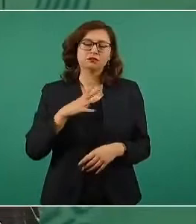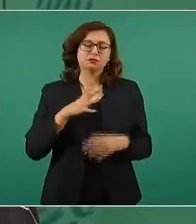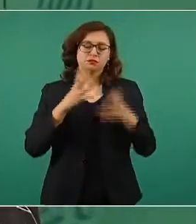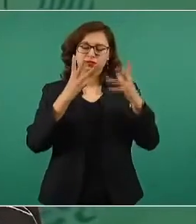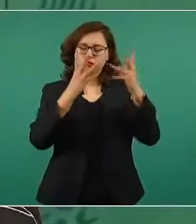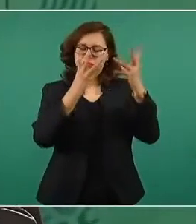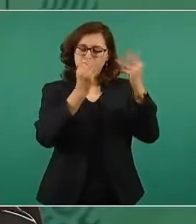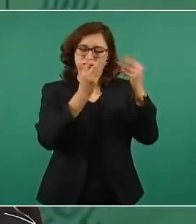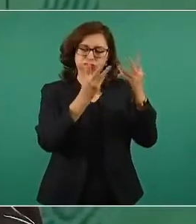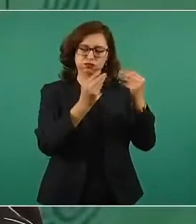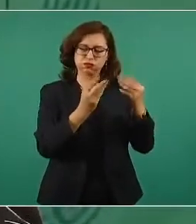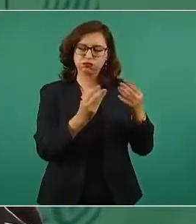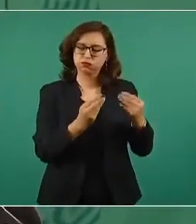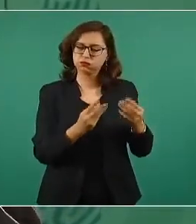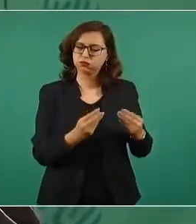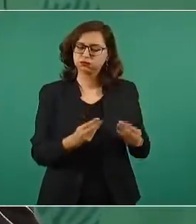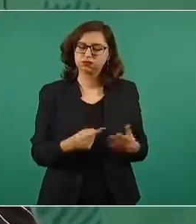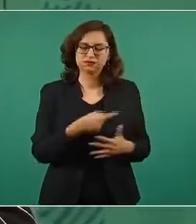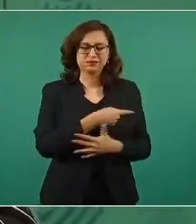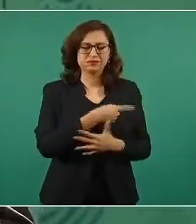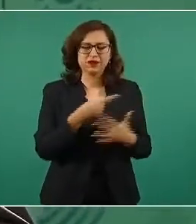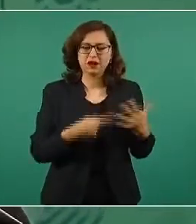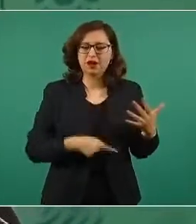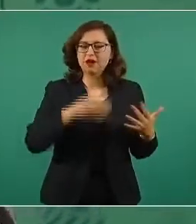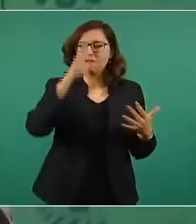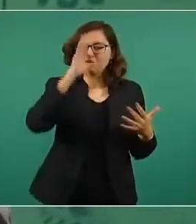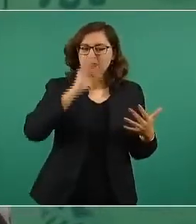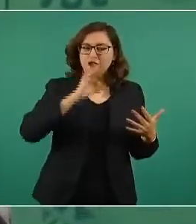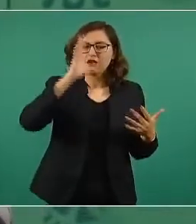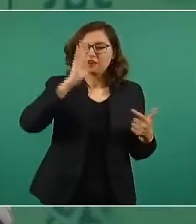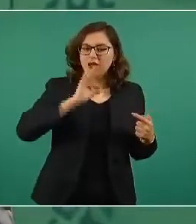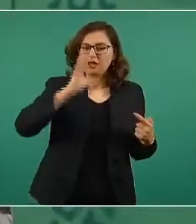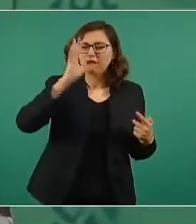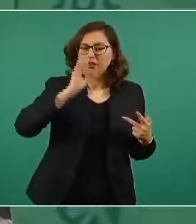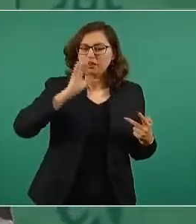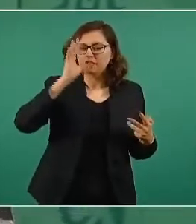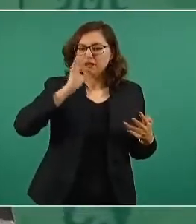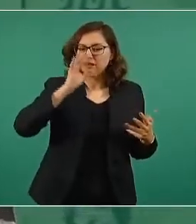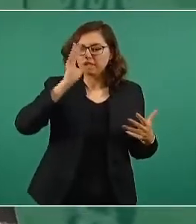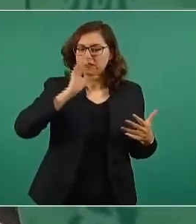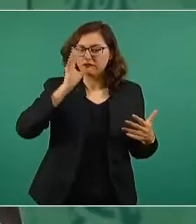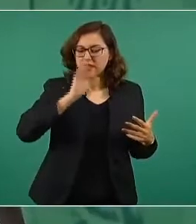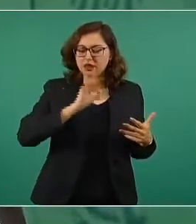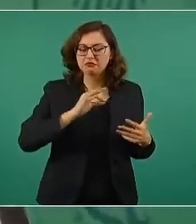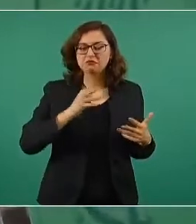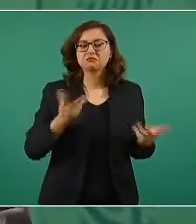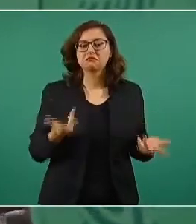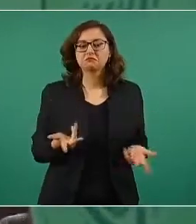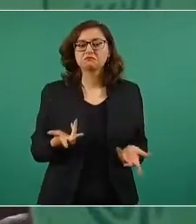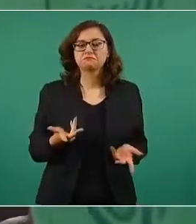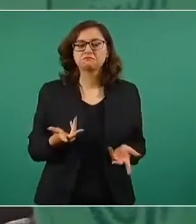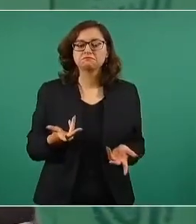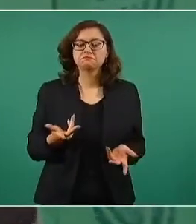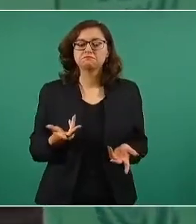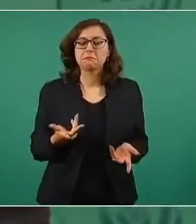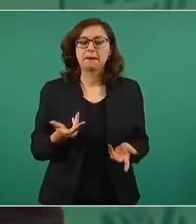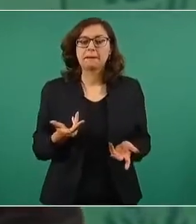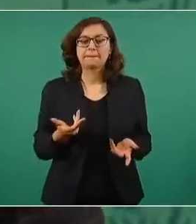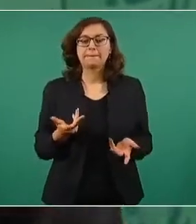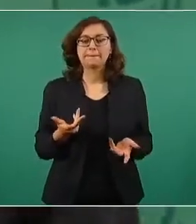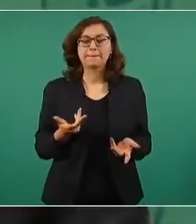y además intencionados por la